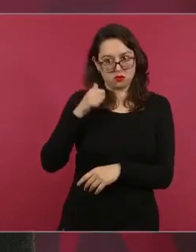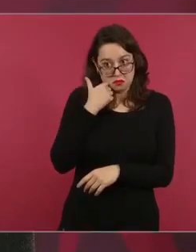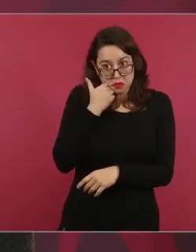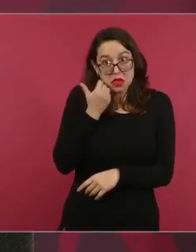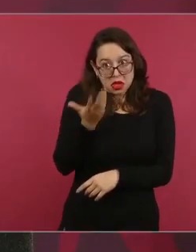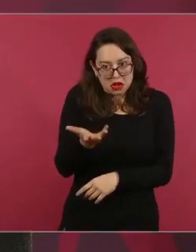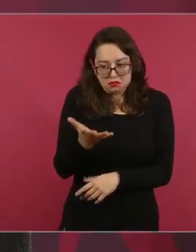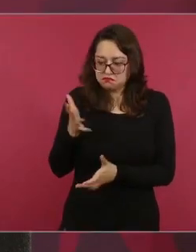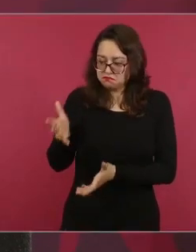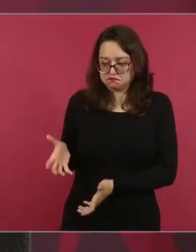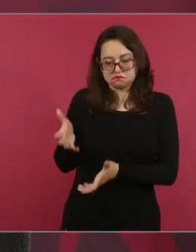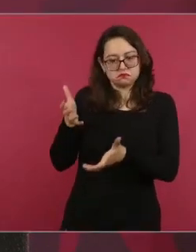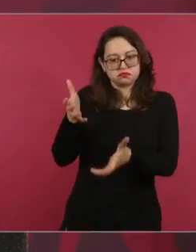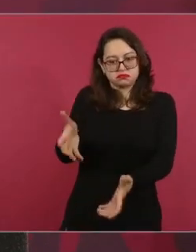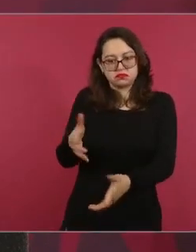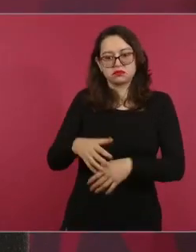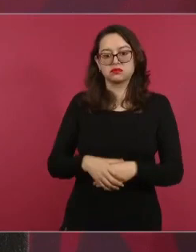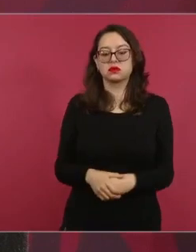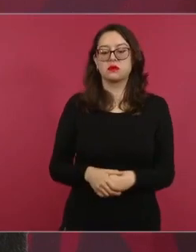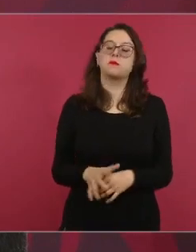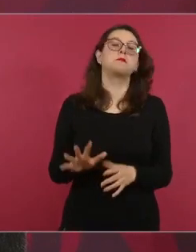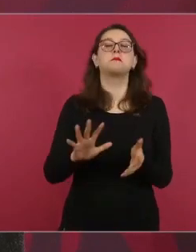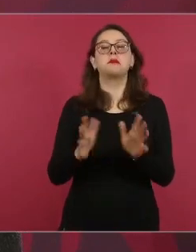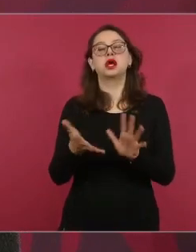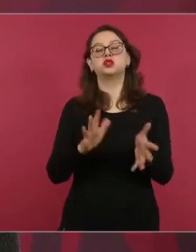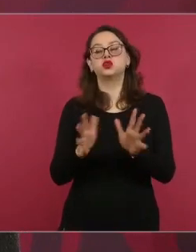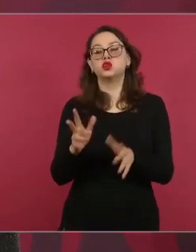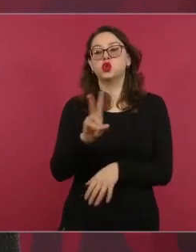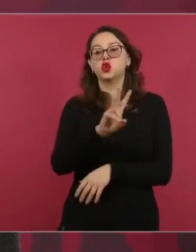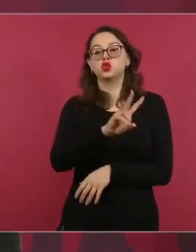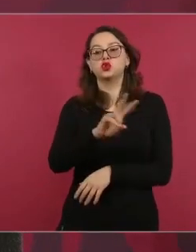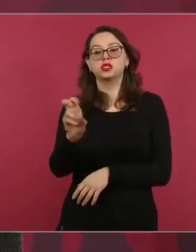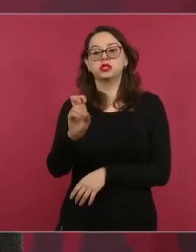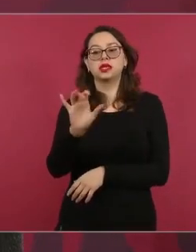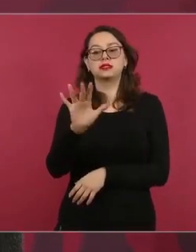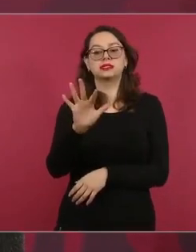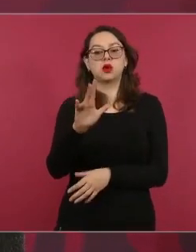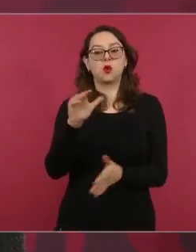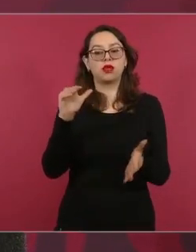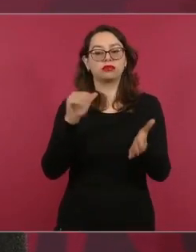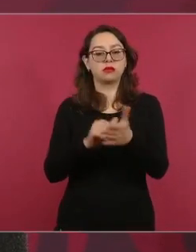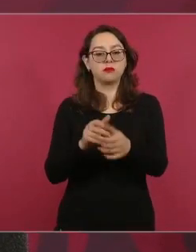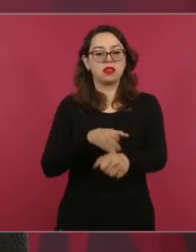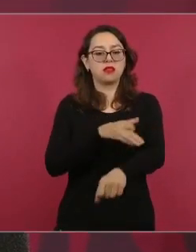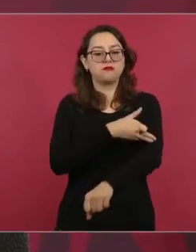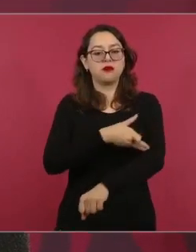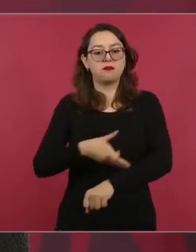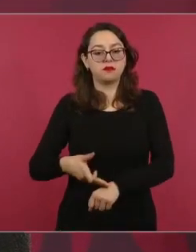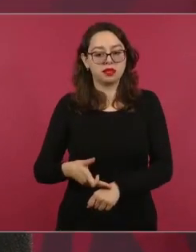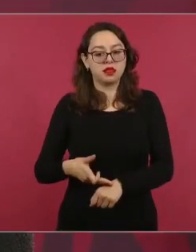alrededor de 250 mil familias damnificadas.